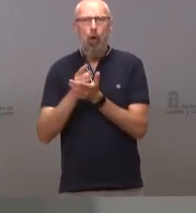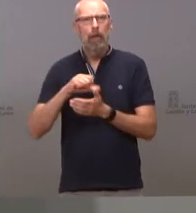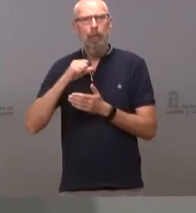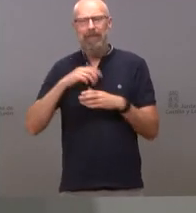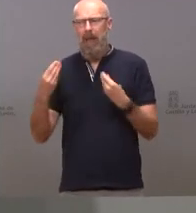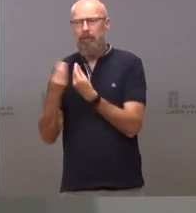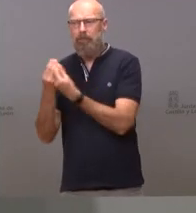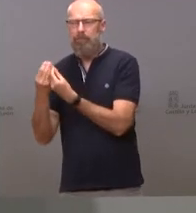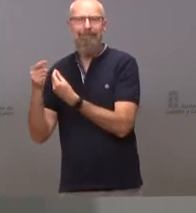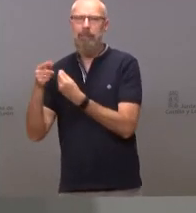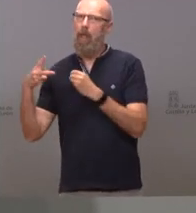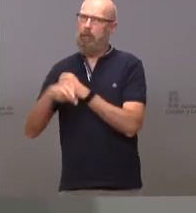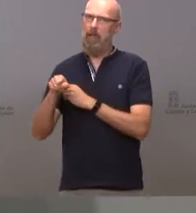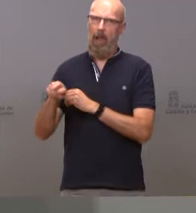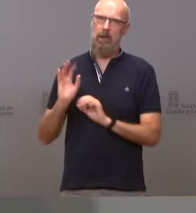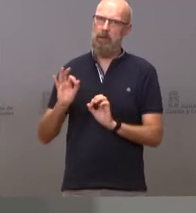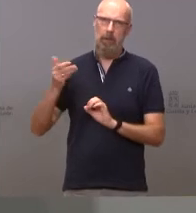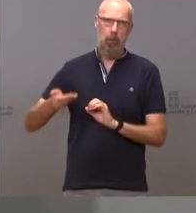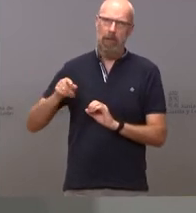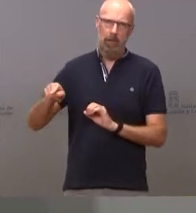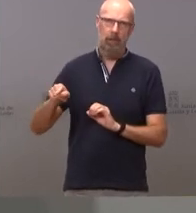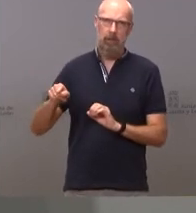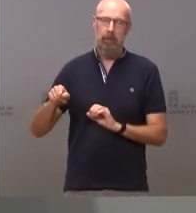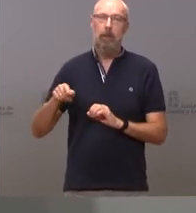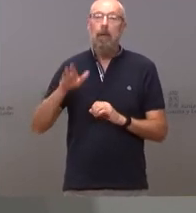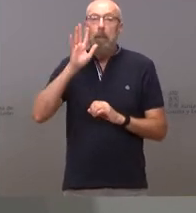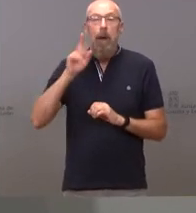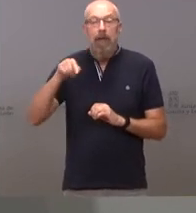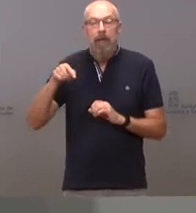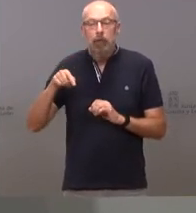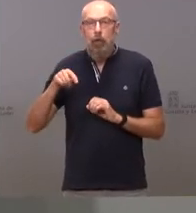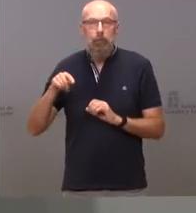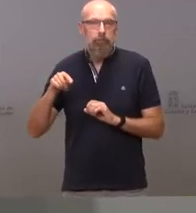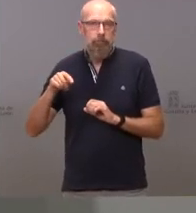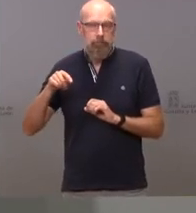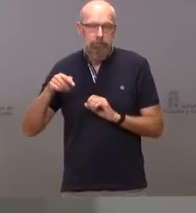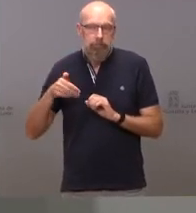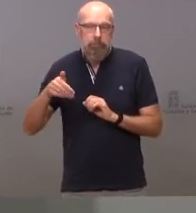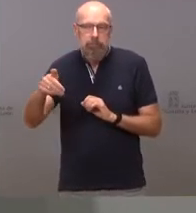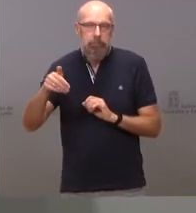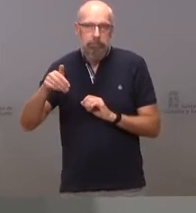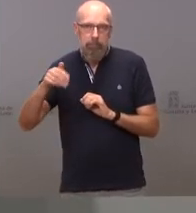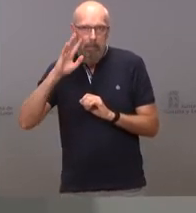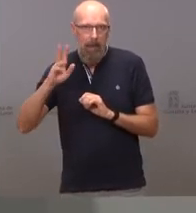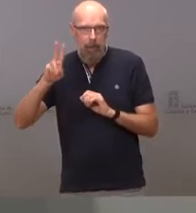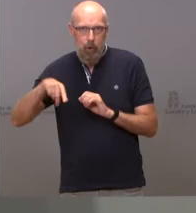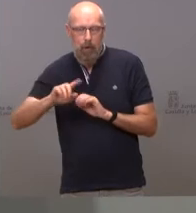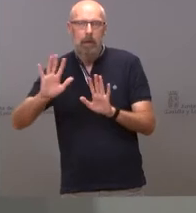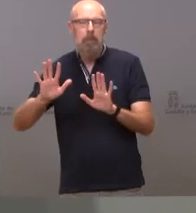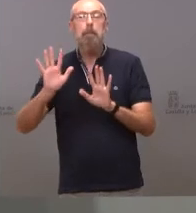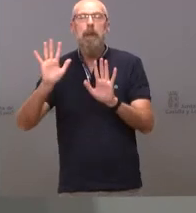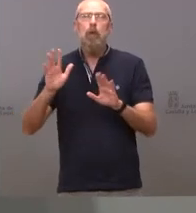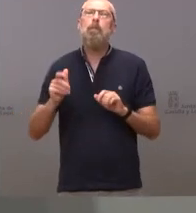momento no parece que esté sucediendo, pero sí que nos obliga a tener una